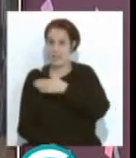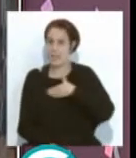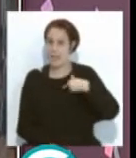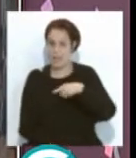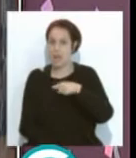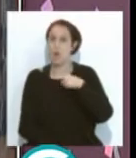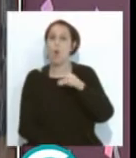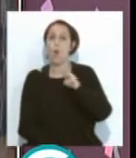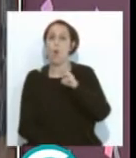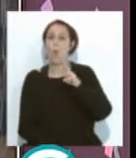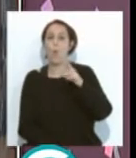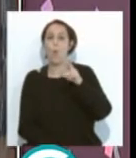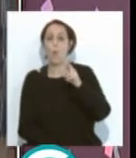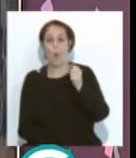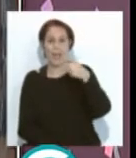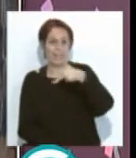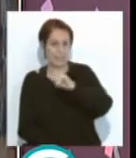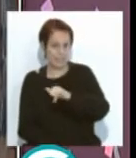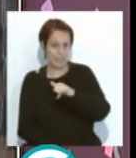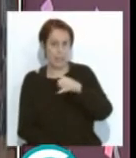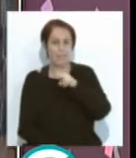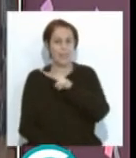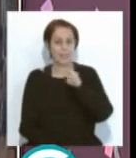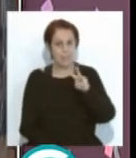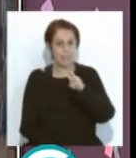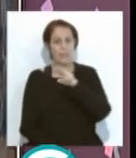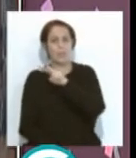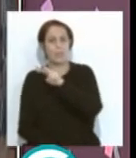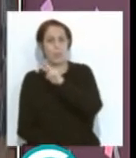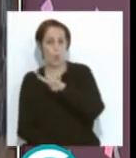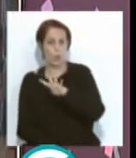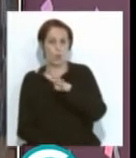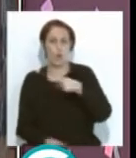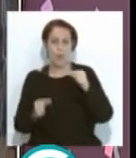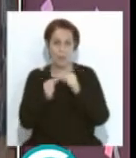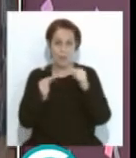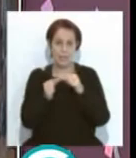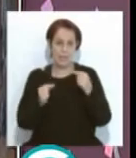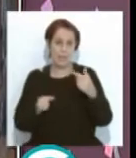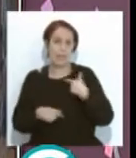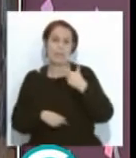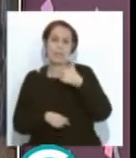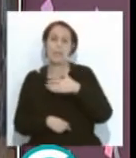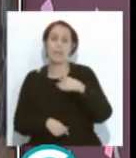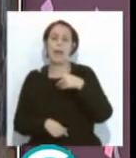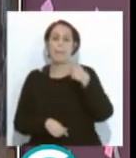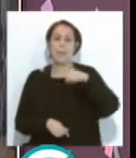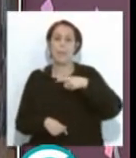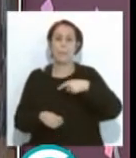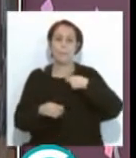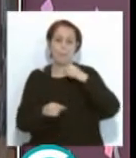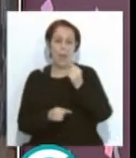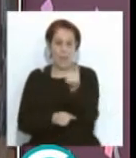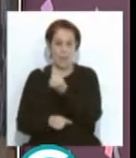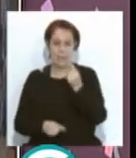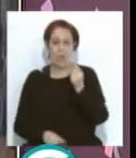Huachi el día 23, el día 24 Arturito de Barbate y el domingo a mediodía a las 4 de la tarde al Paella Yona y Ale Cortés. Ese es